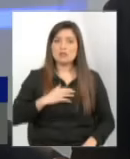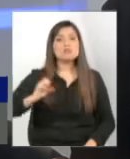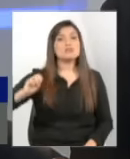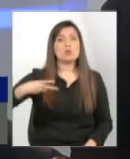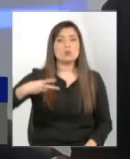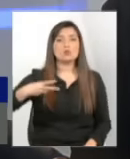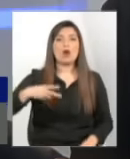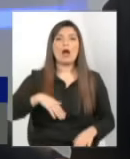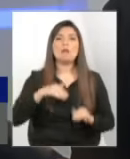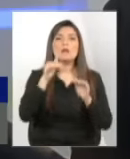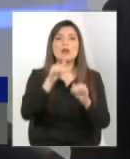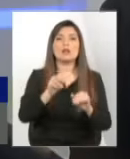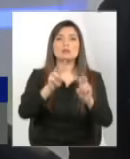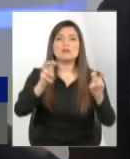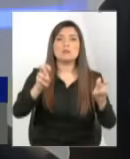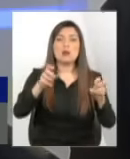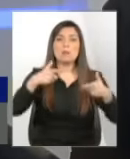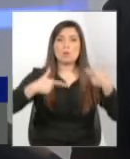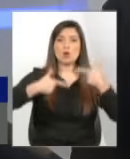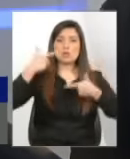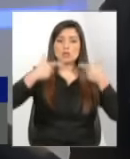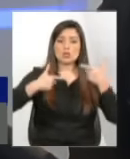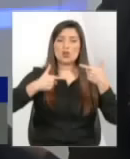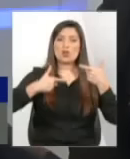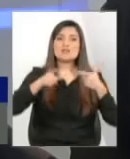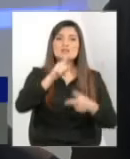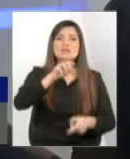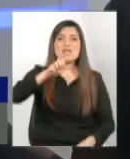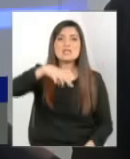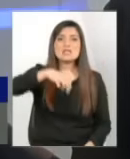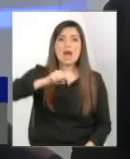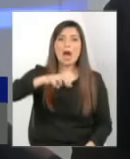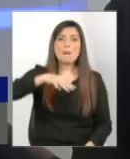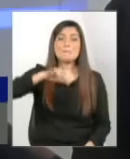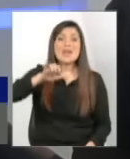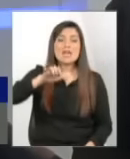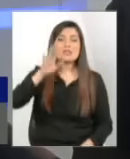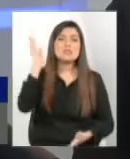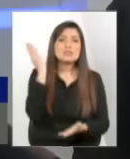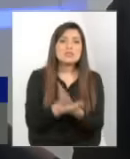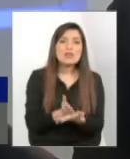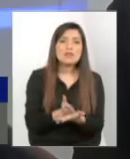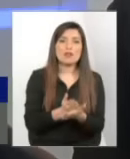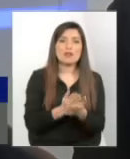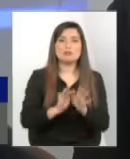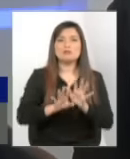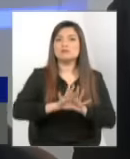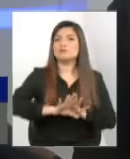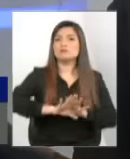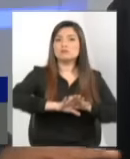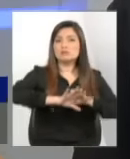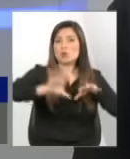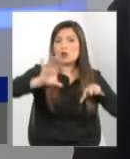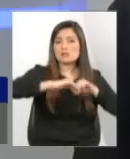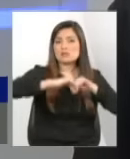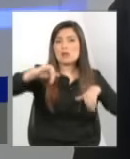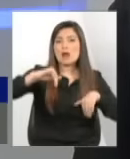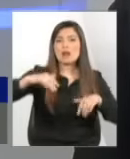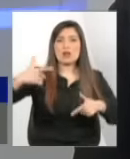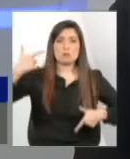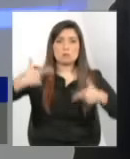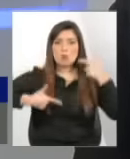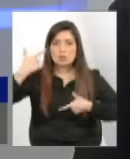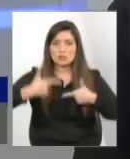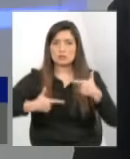dice ella el tema político el Sename se tiene que despolitizar tiene que dejar de ser la chiquera pagadora de la democracia cristiana en todo caso queremos